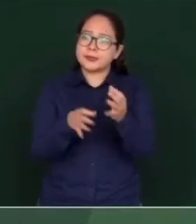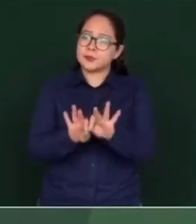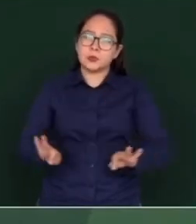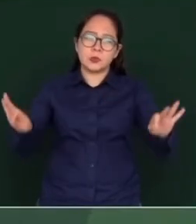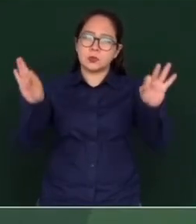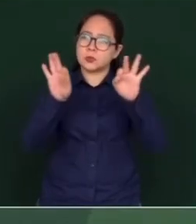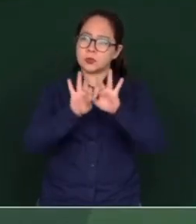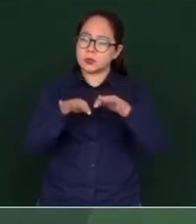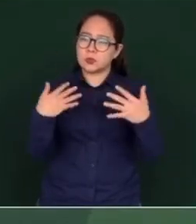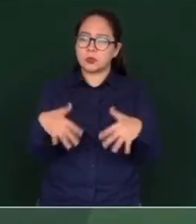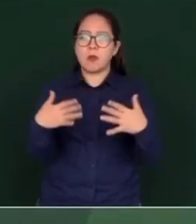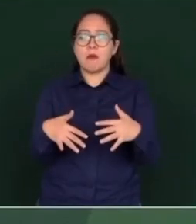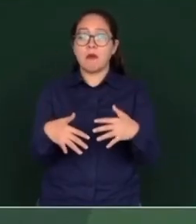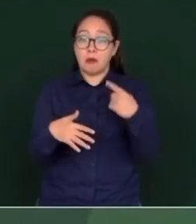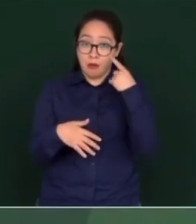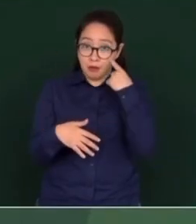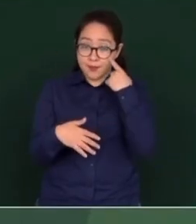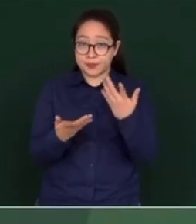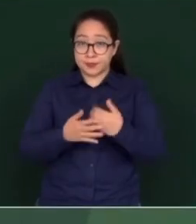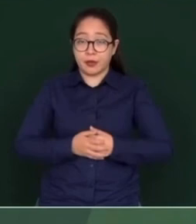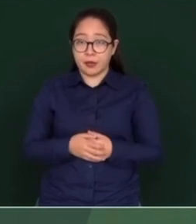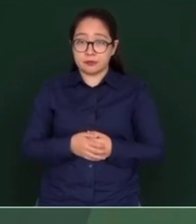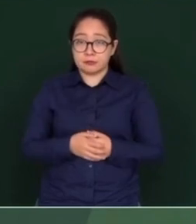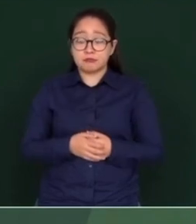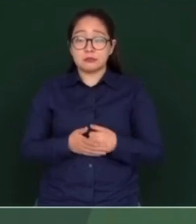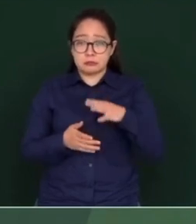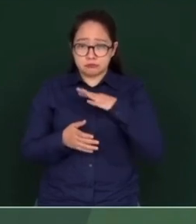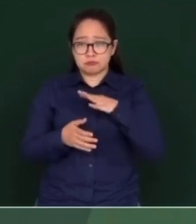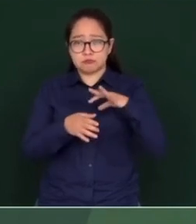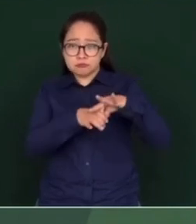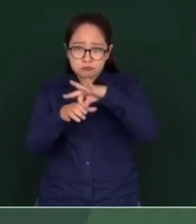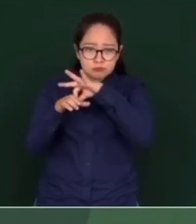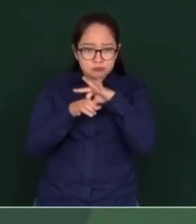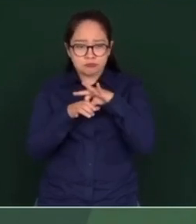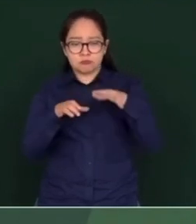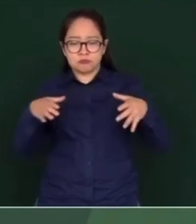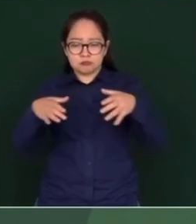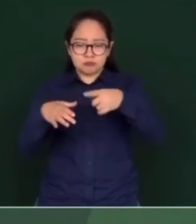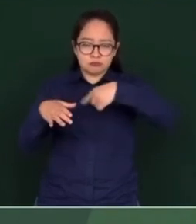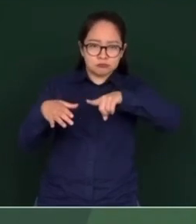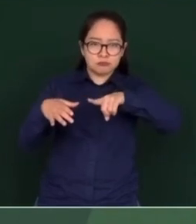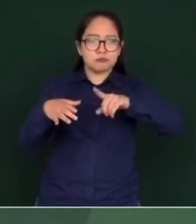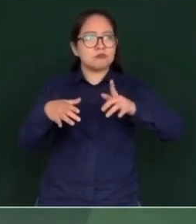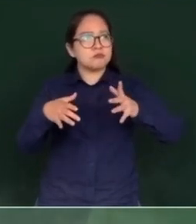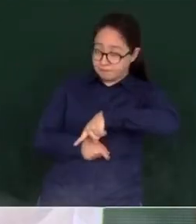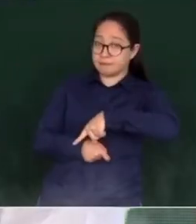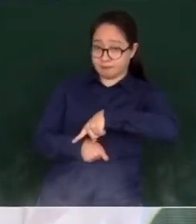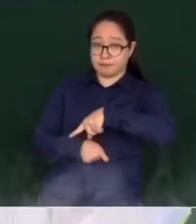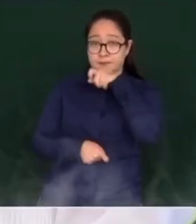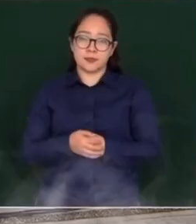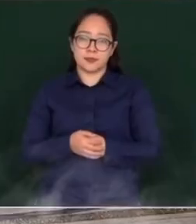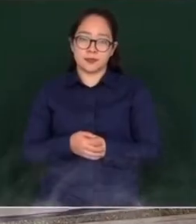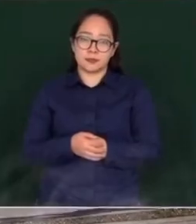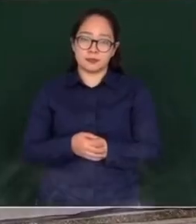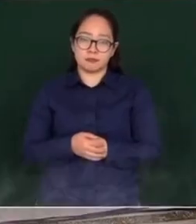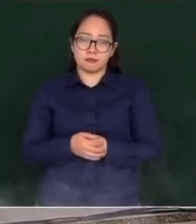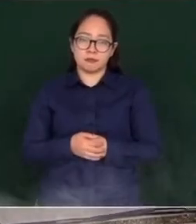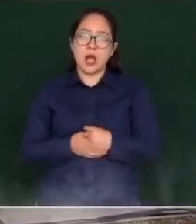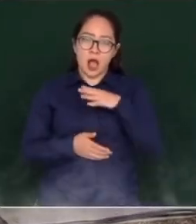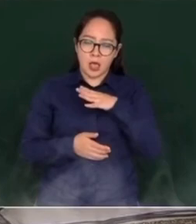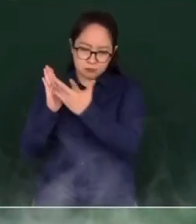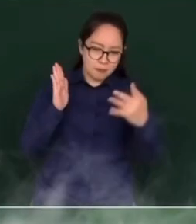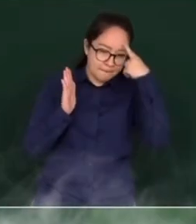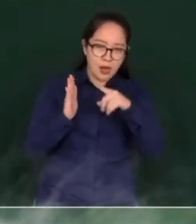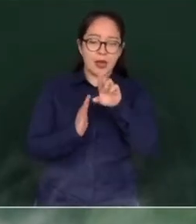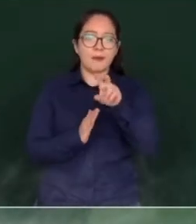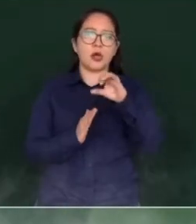que a la democracia representativa se le fortalezca con la democracia participativa. La consulta o el proceso de revocación